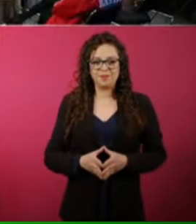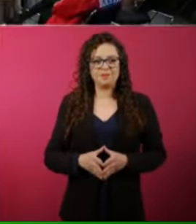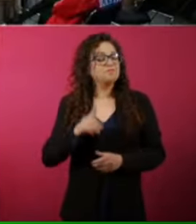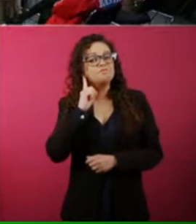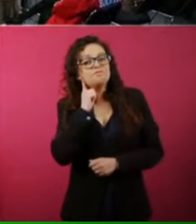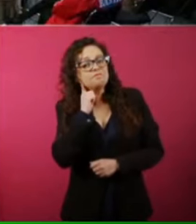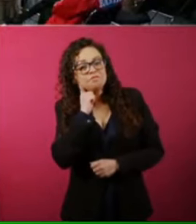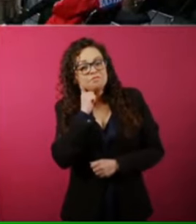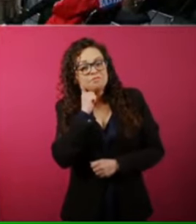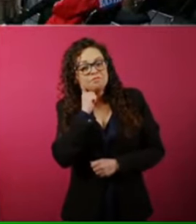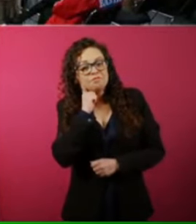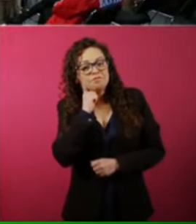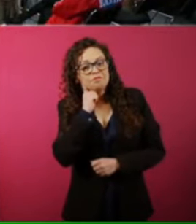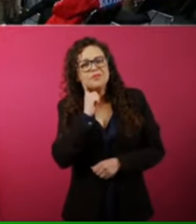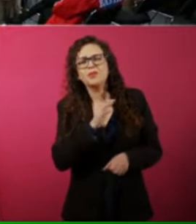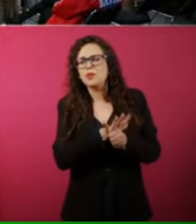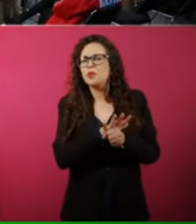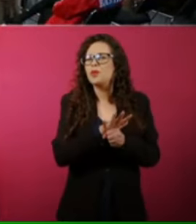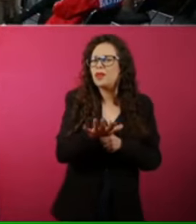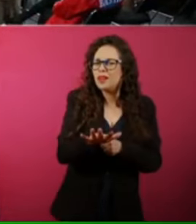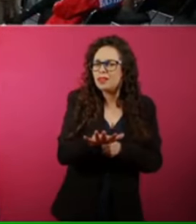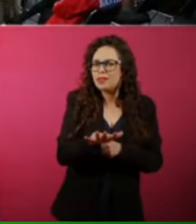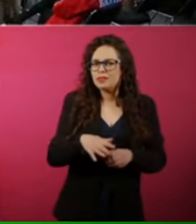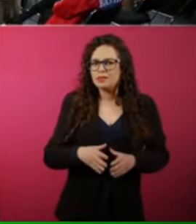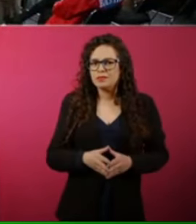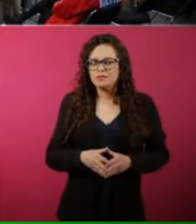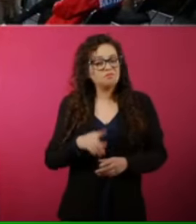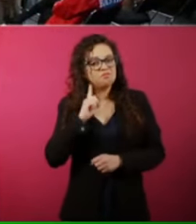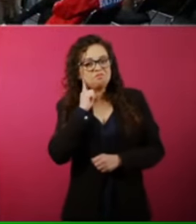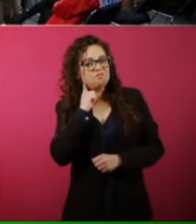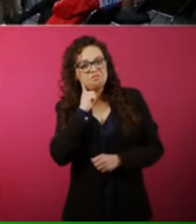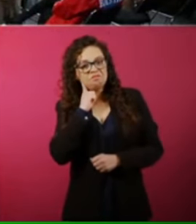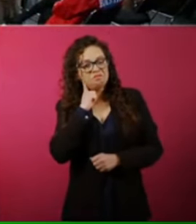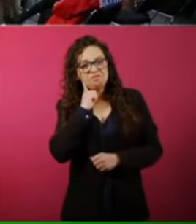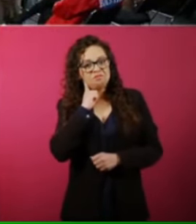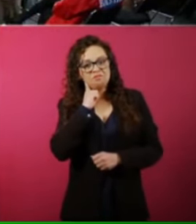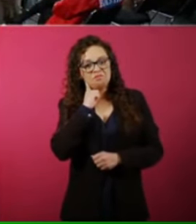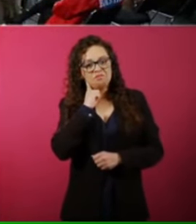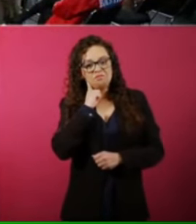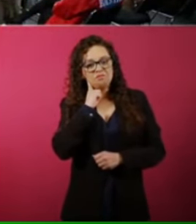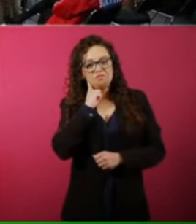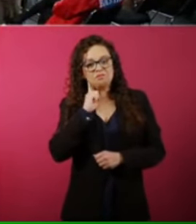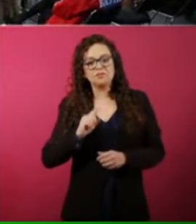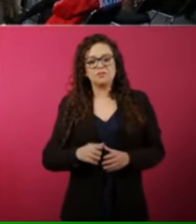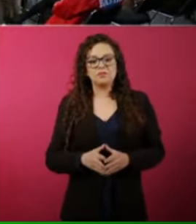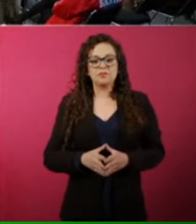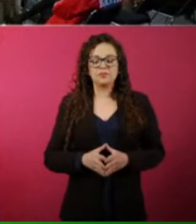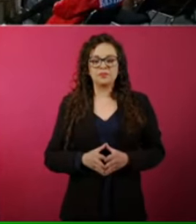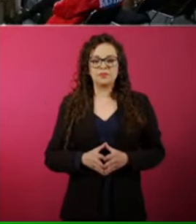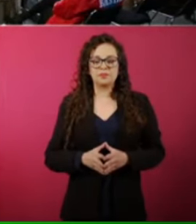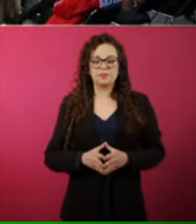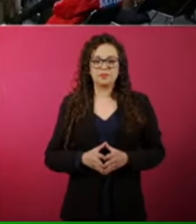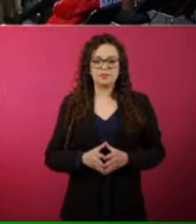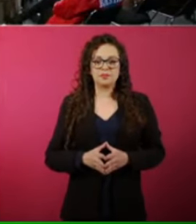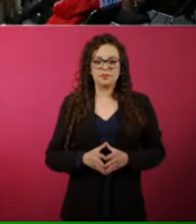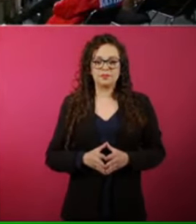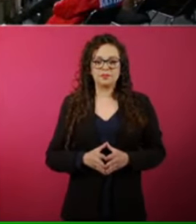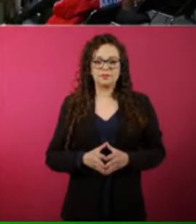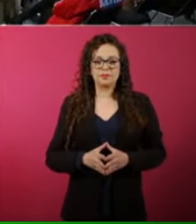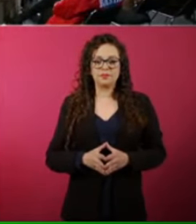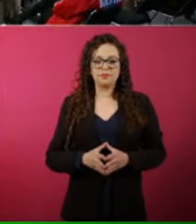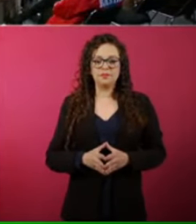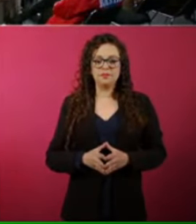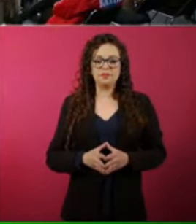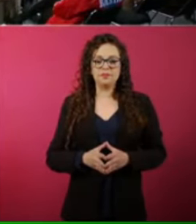la encuesta de la encuesta del día termina el domingo algún comentario para todos los niños y niñas y adolescentes que tienen derecho a